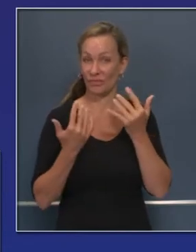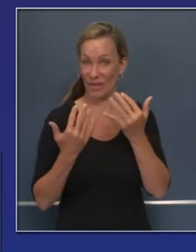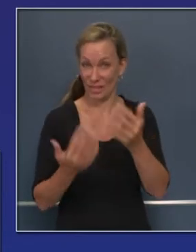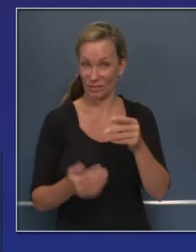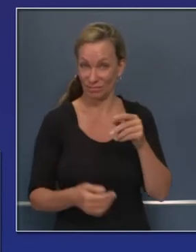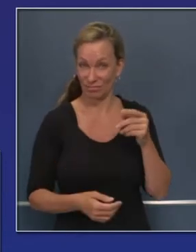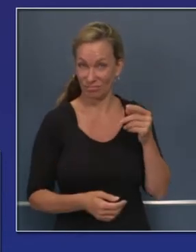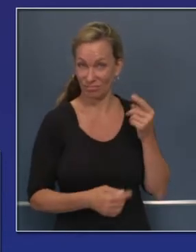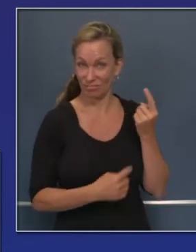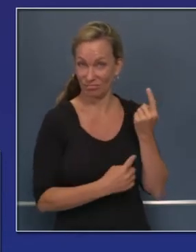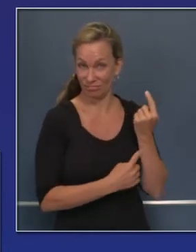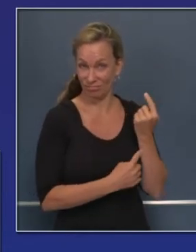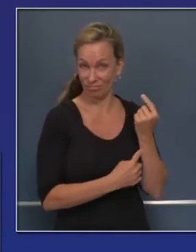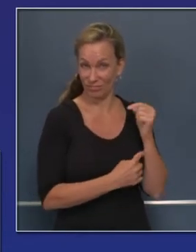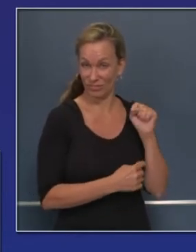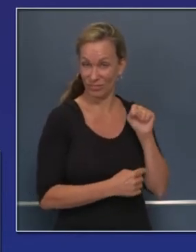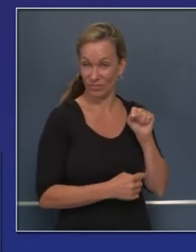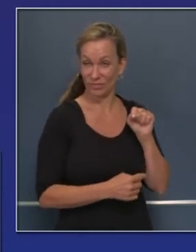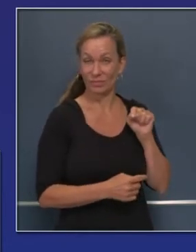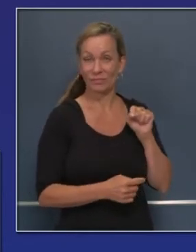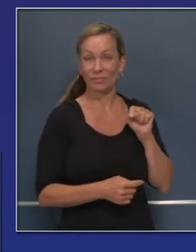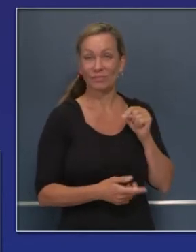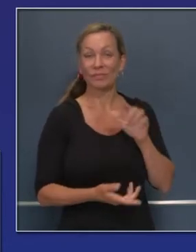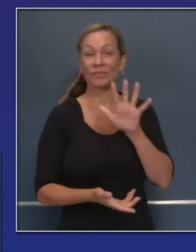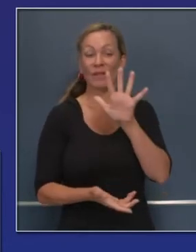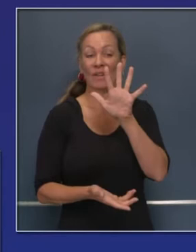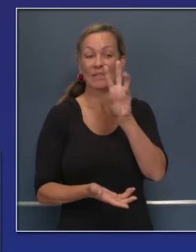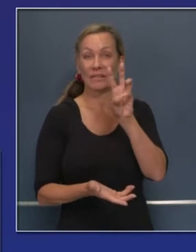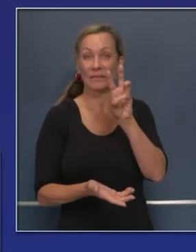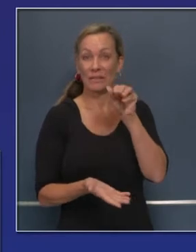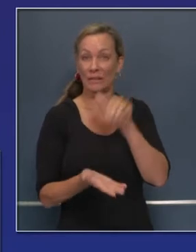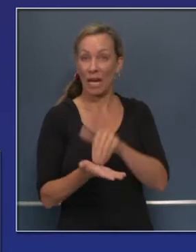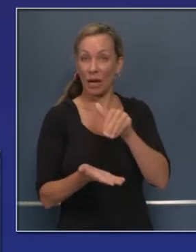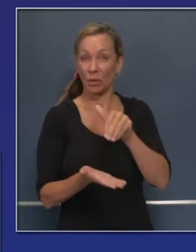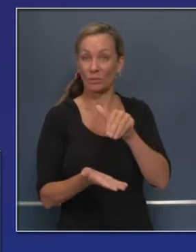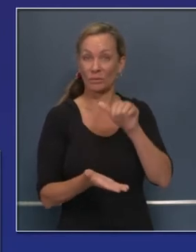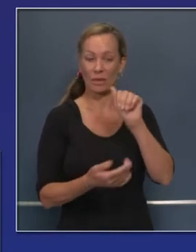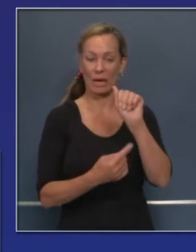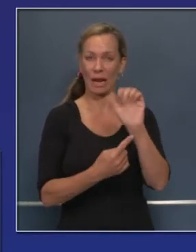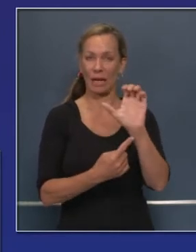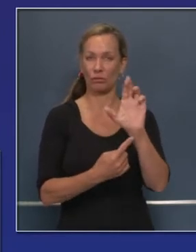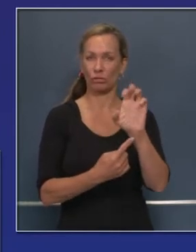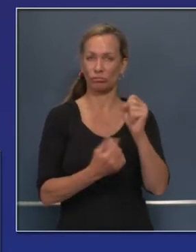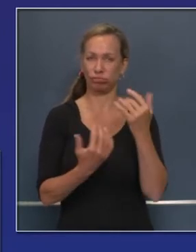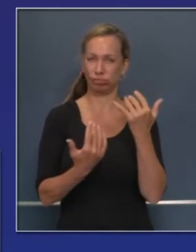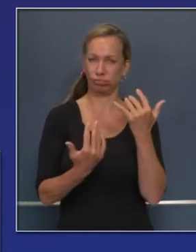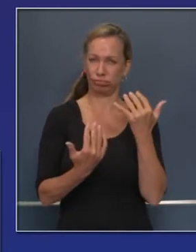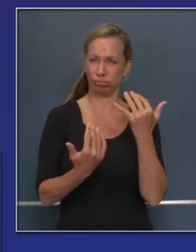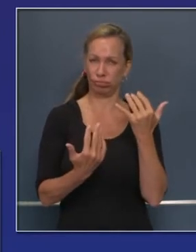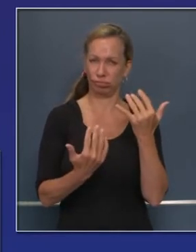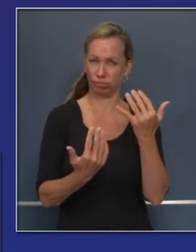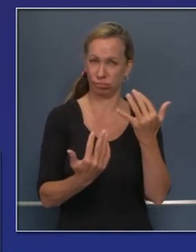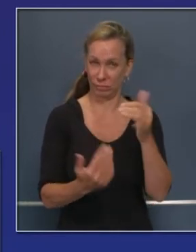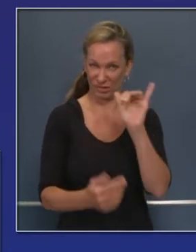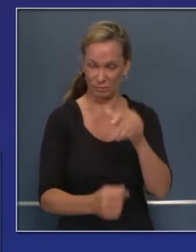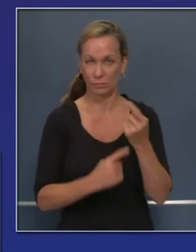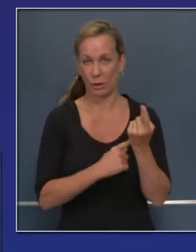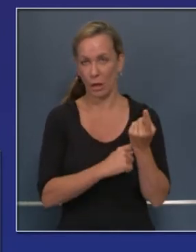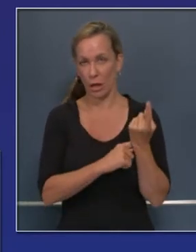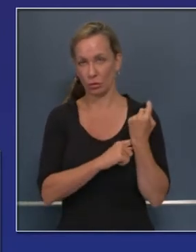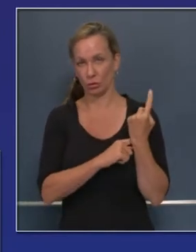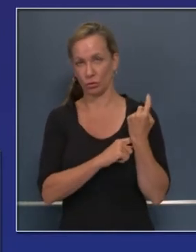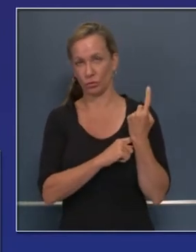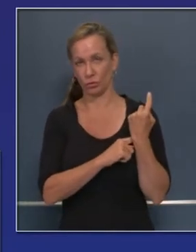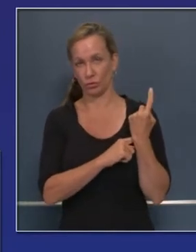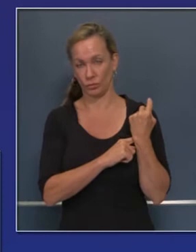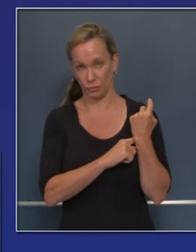estado que quemaron cerca de 56,000 acres. 4,292 incendios en esta fecha del año pasado.